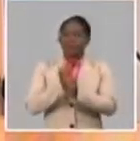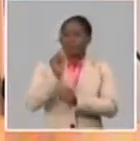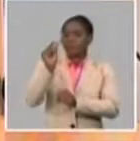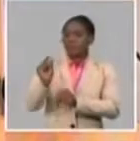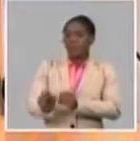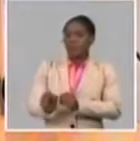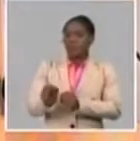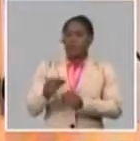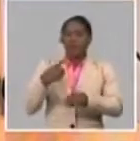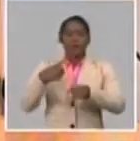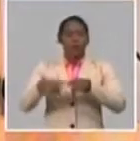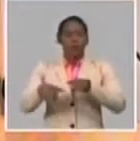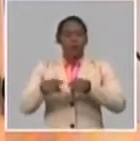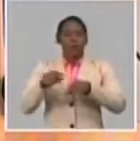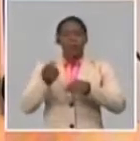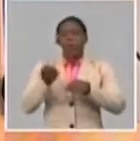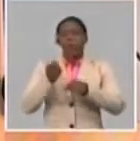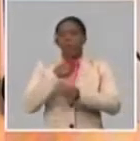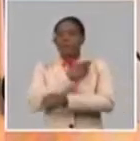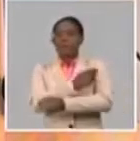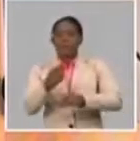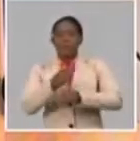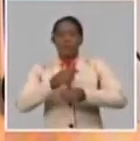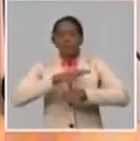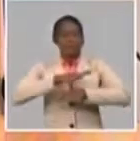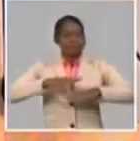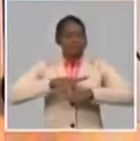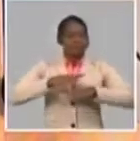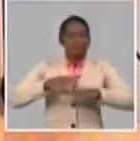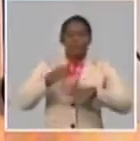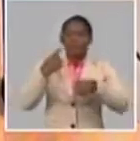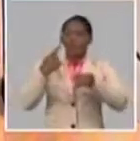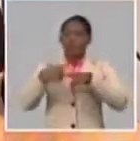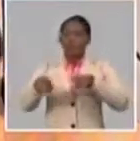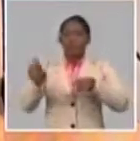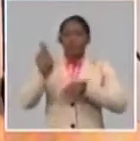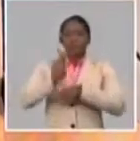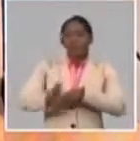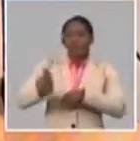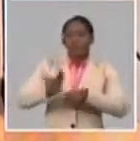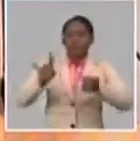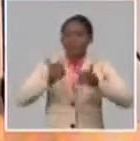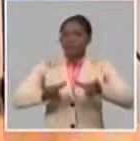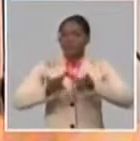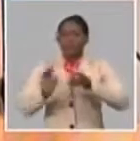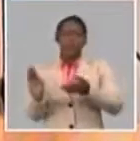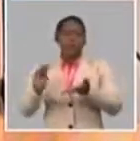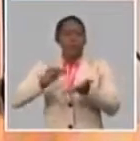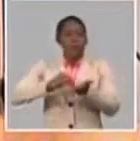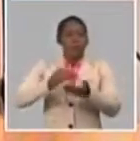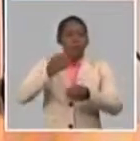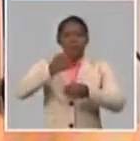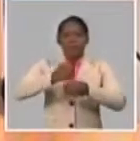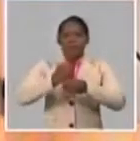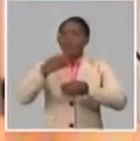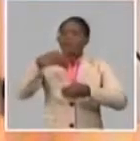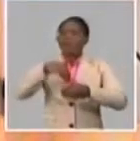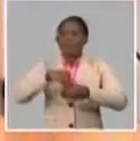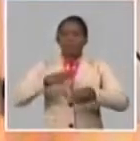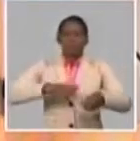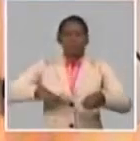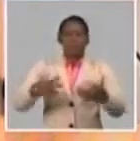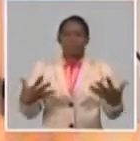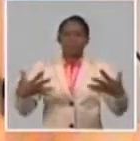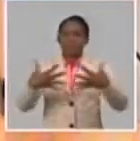cultura física, de los pedagógicos, todo el mundo va allí, porque cada uno tiene una cultura psicológica. En el